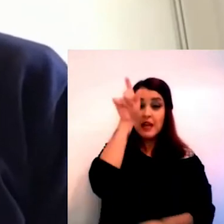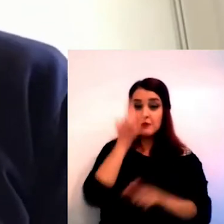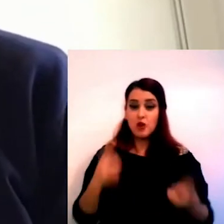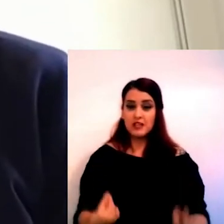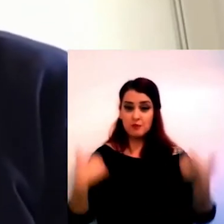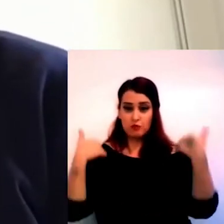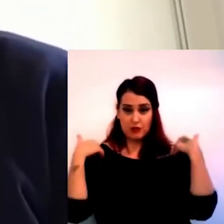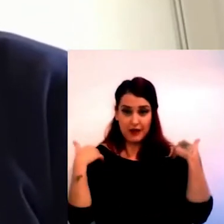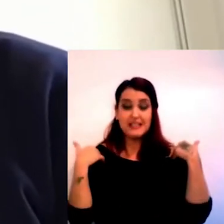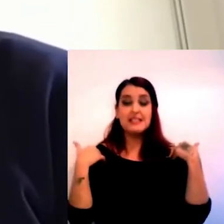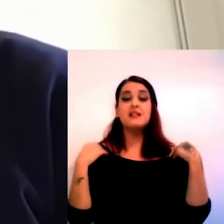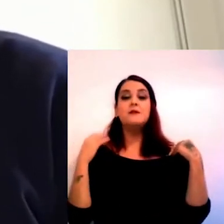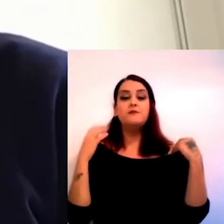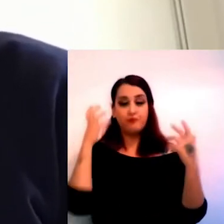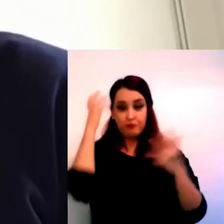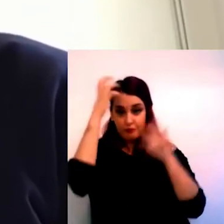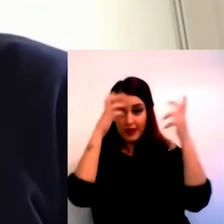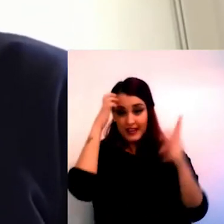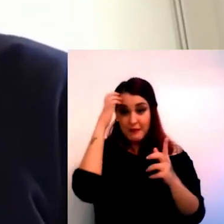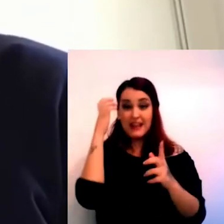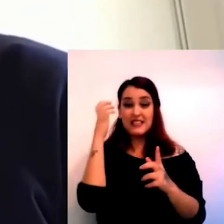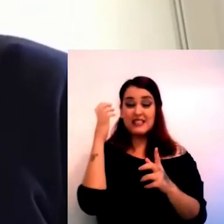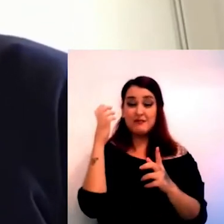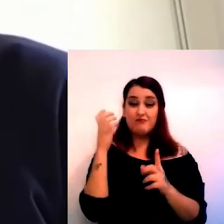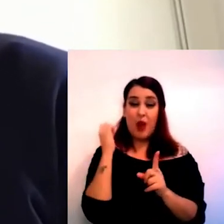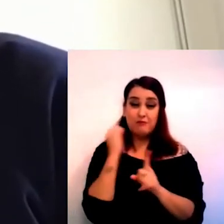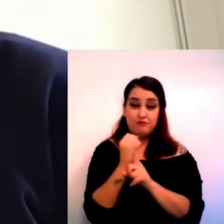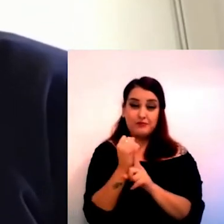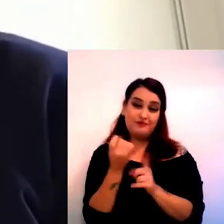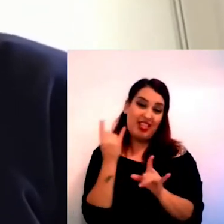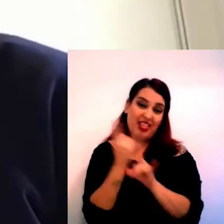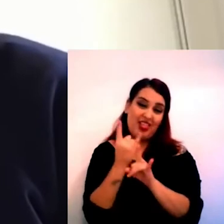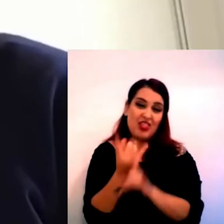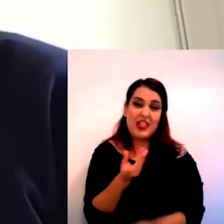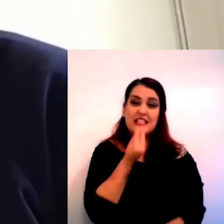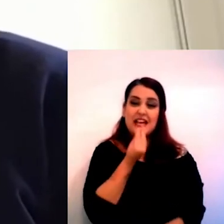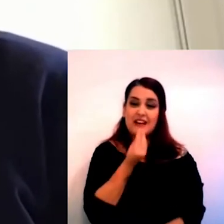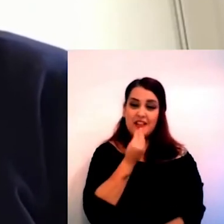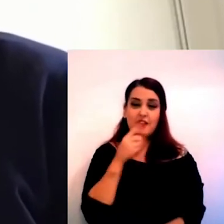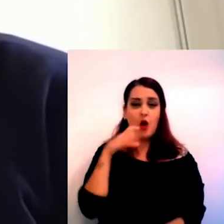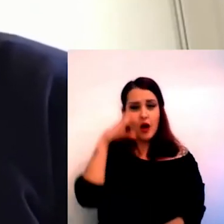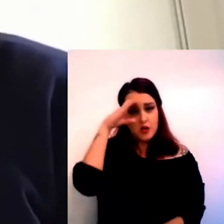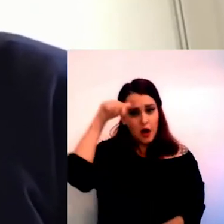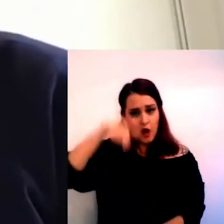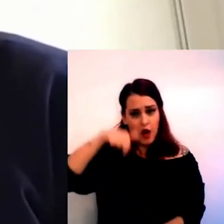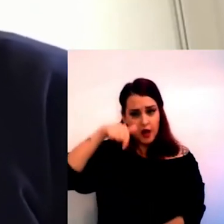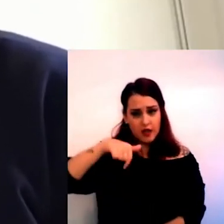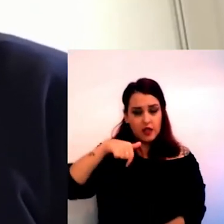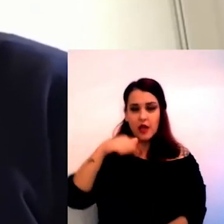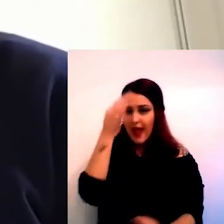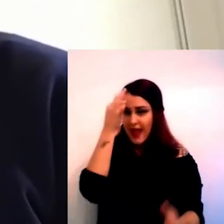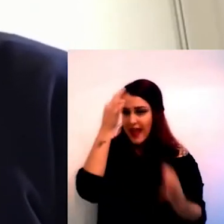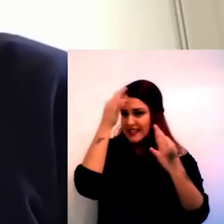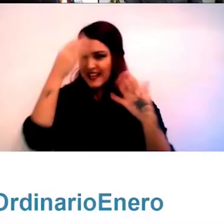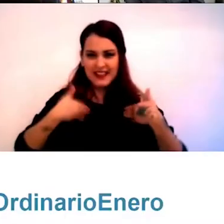sacrificio, más allá de lo que la legislación europea y española, como he oído aquí ya, las más exigentes en